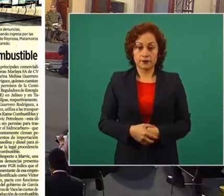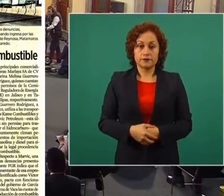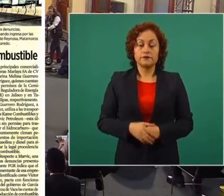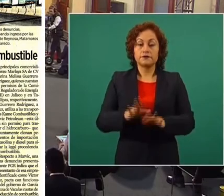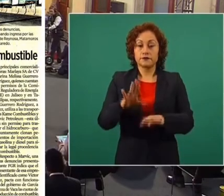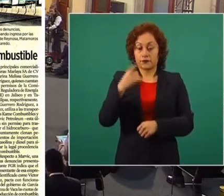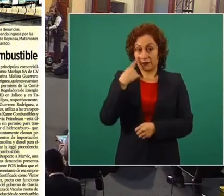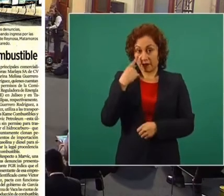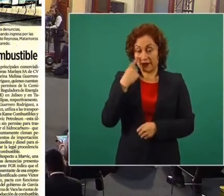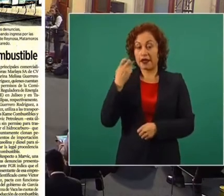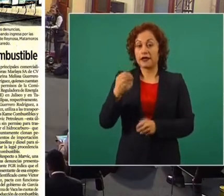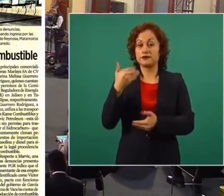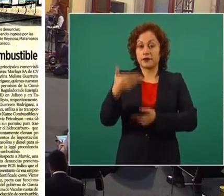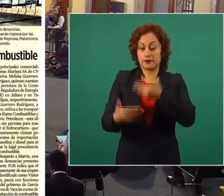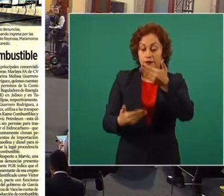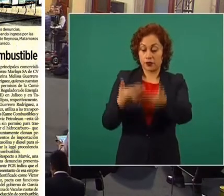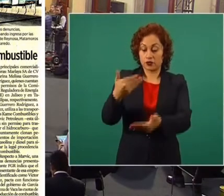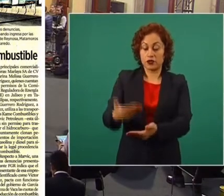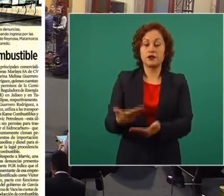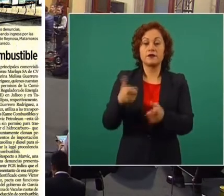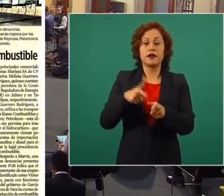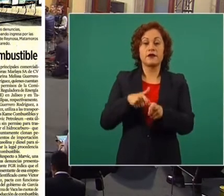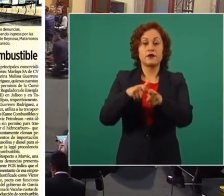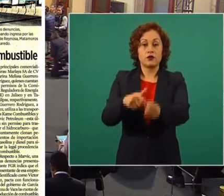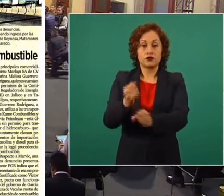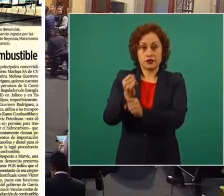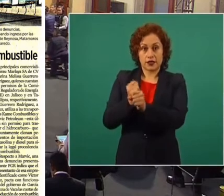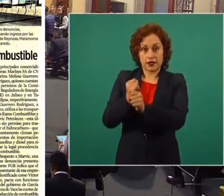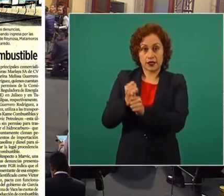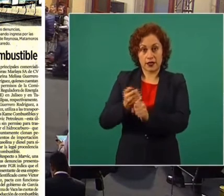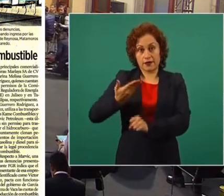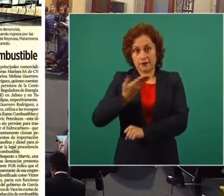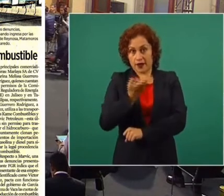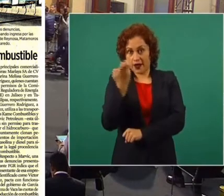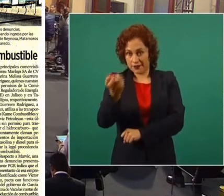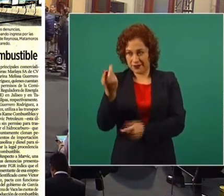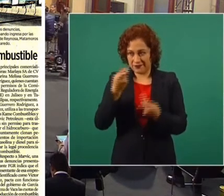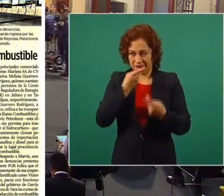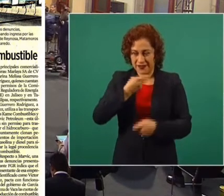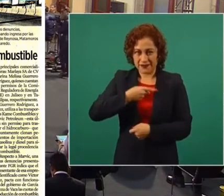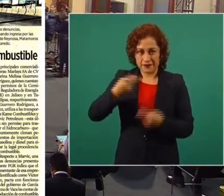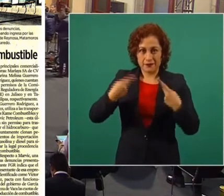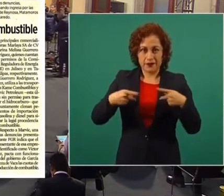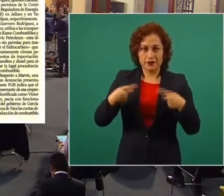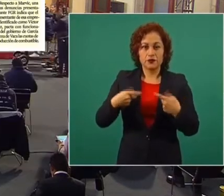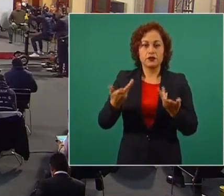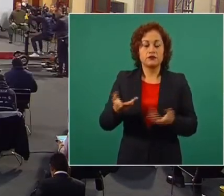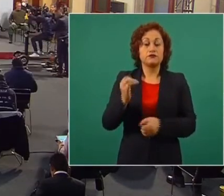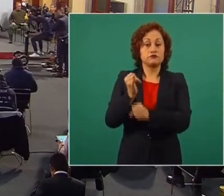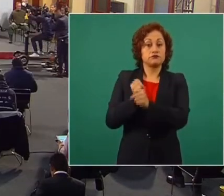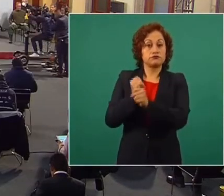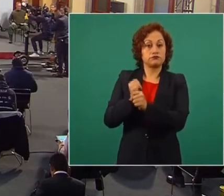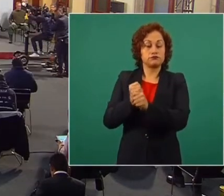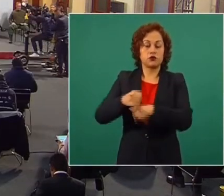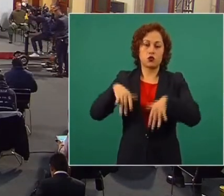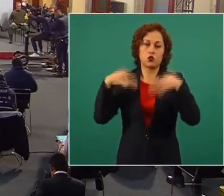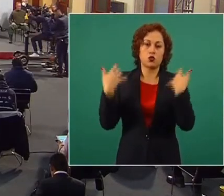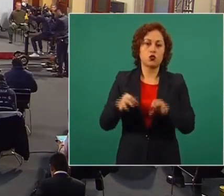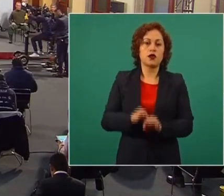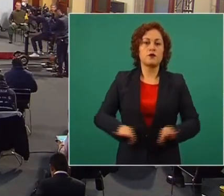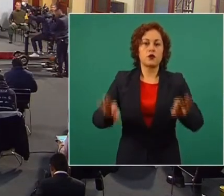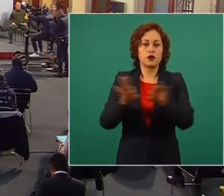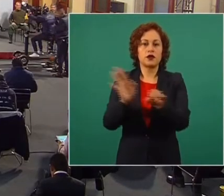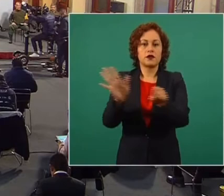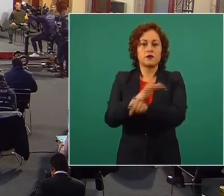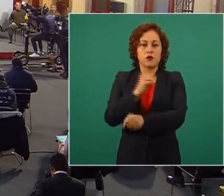El procedimiento que se está siguiendo en el caso de esta persona tiene una ventaja muy grande, que es su claridad.